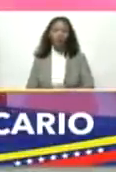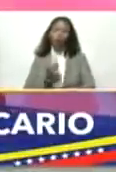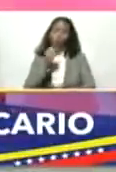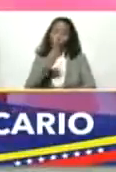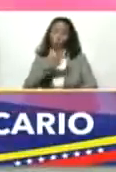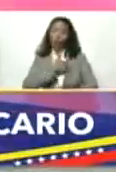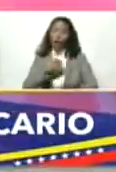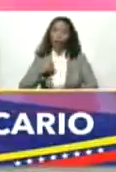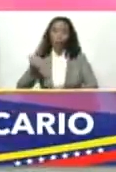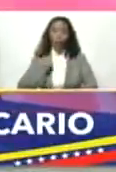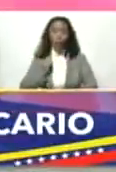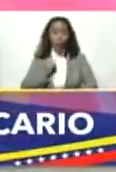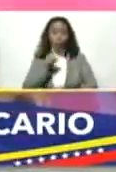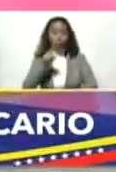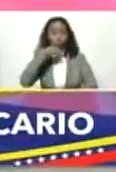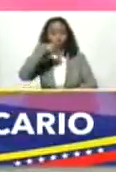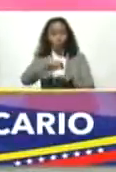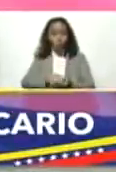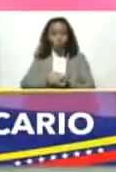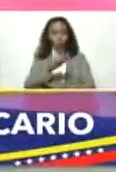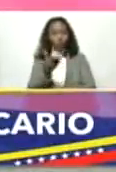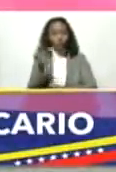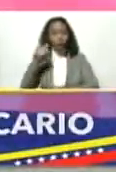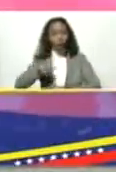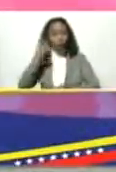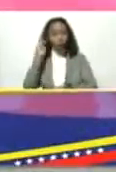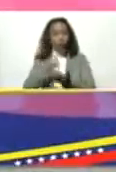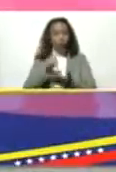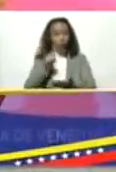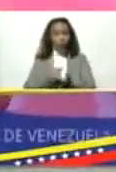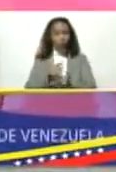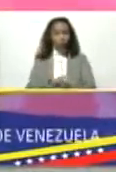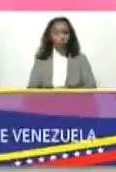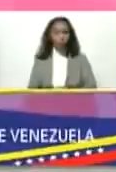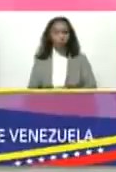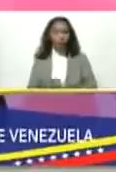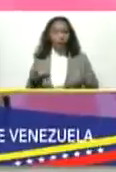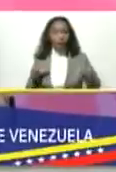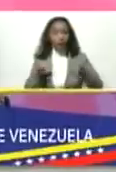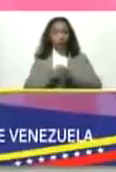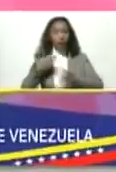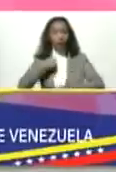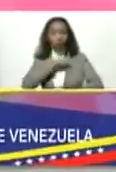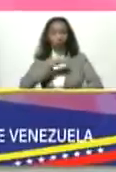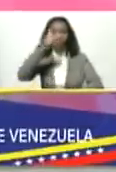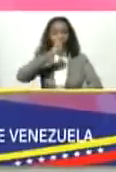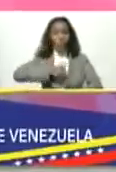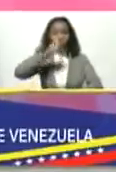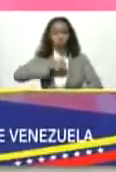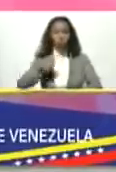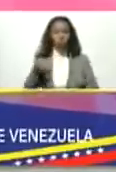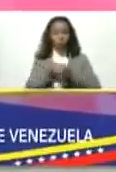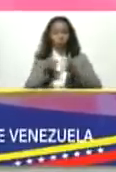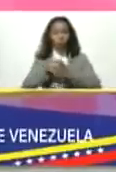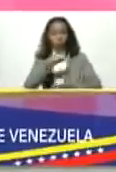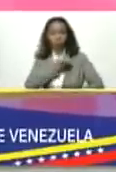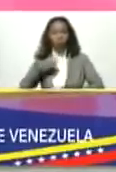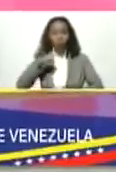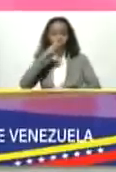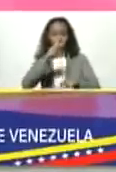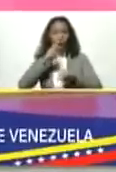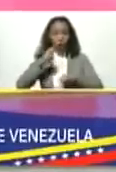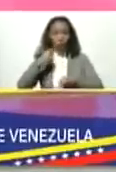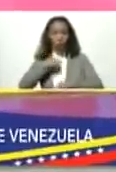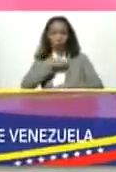queríamos aprovechar en su nombre y con usted aquí presente las reuniones que hemos sostenido con el sector privado de la banca y con nuestra